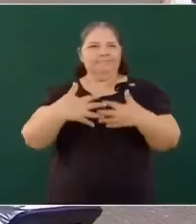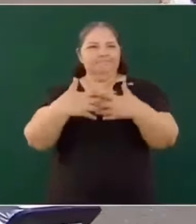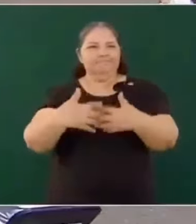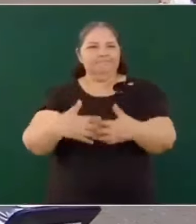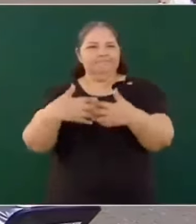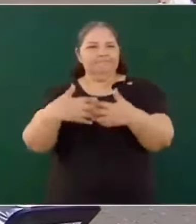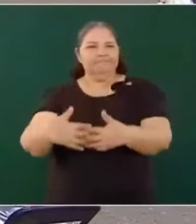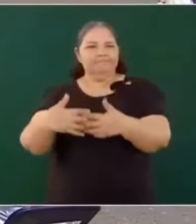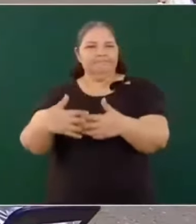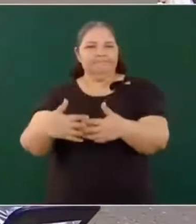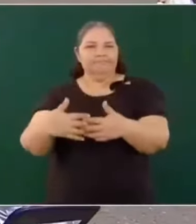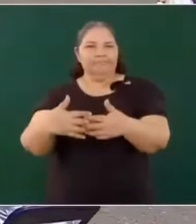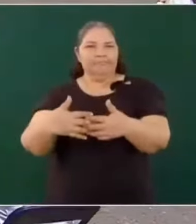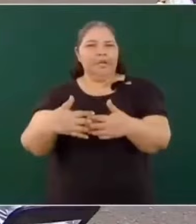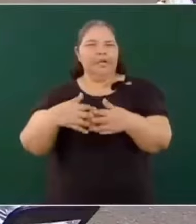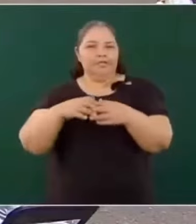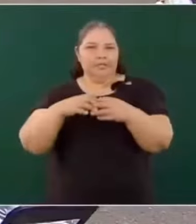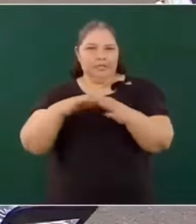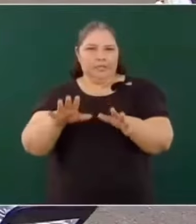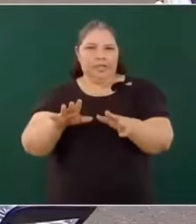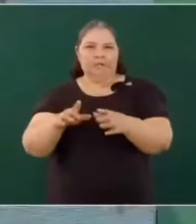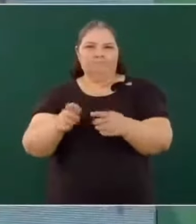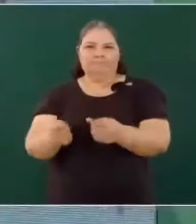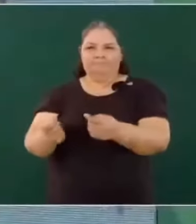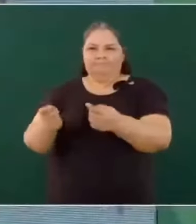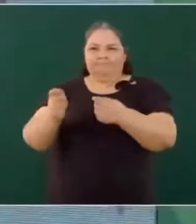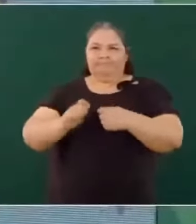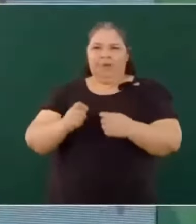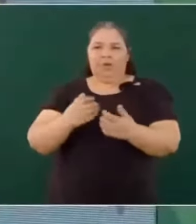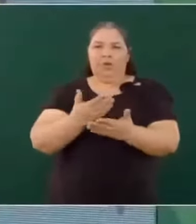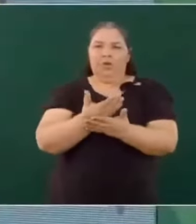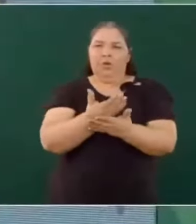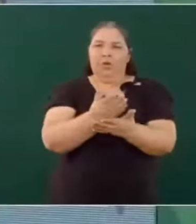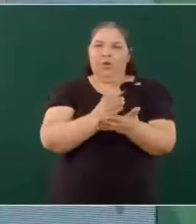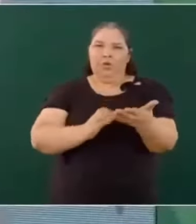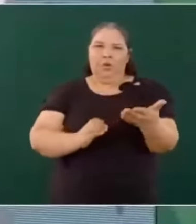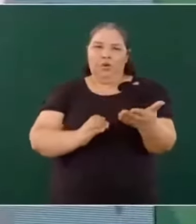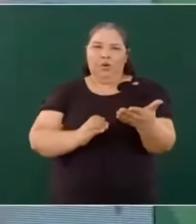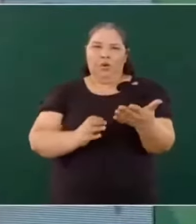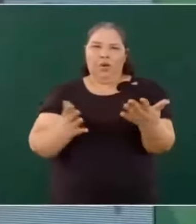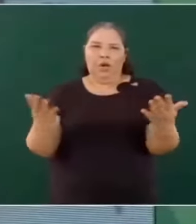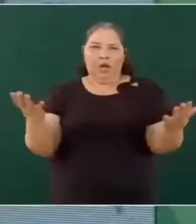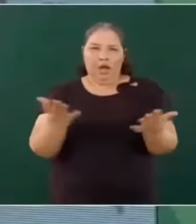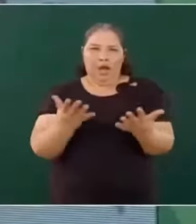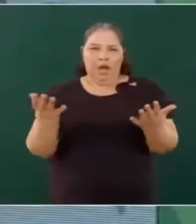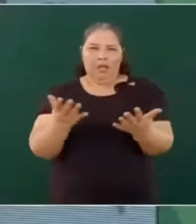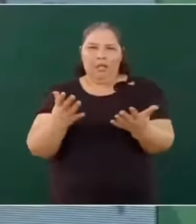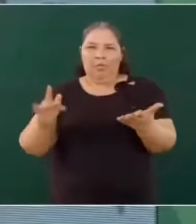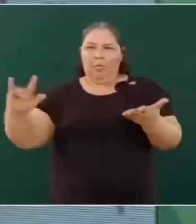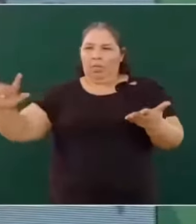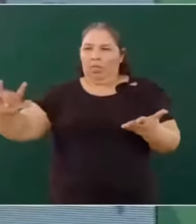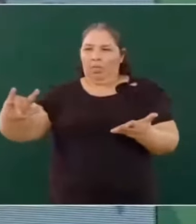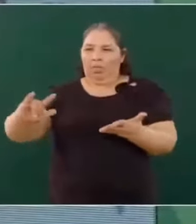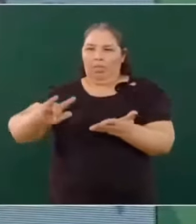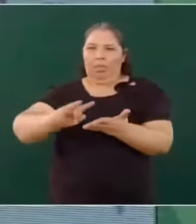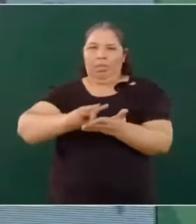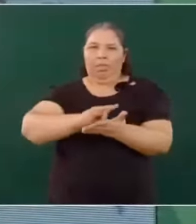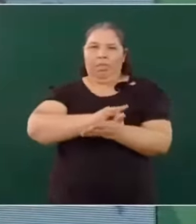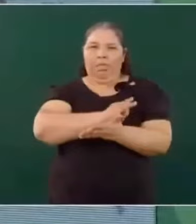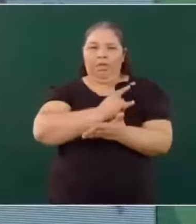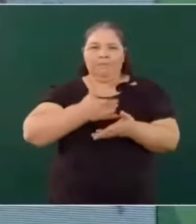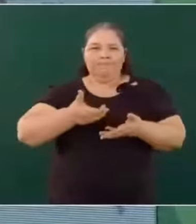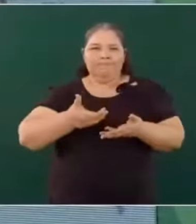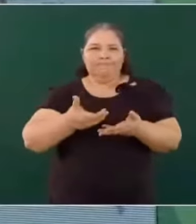ya le habían entregado el contrato para hacer la pista principal del aeropuerto de Texcoco.